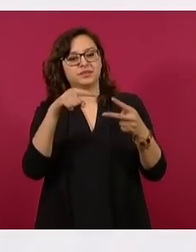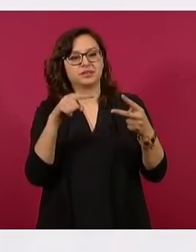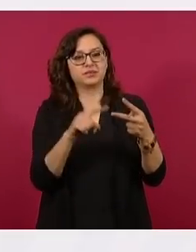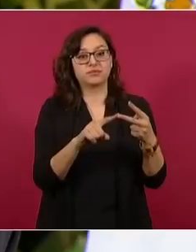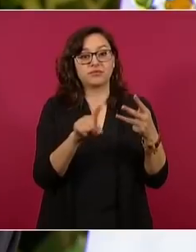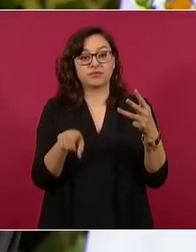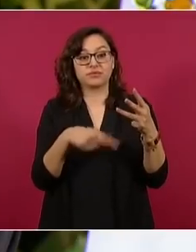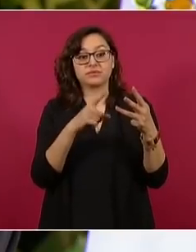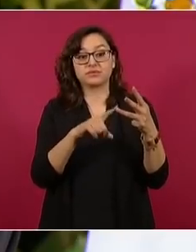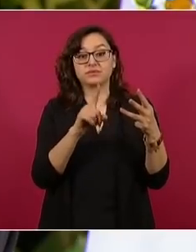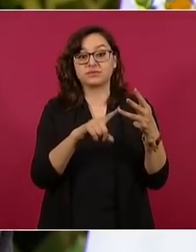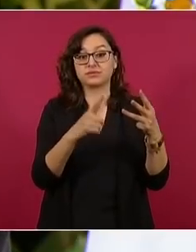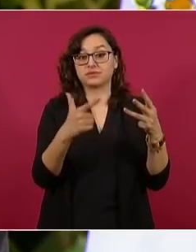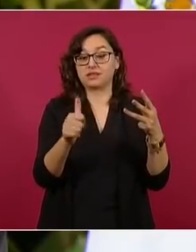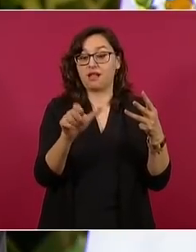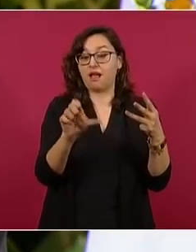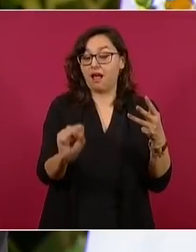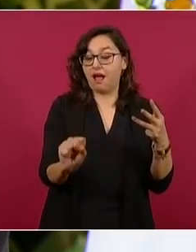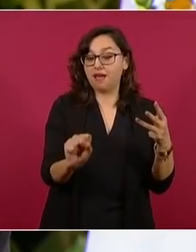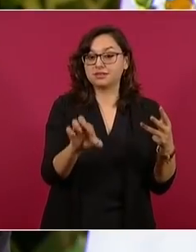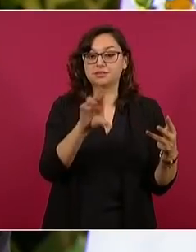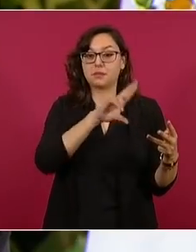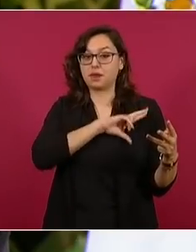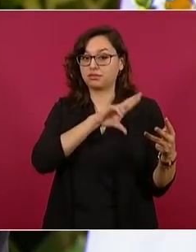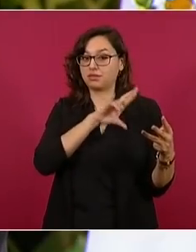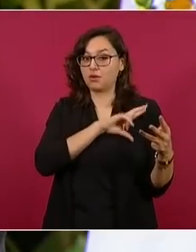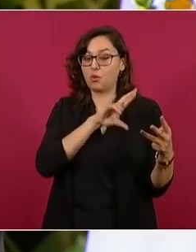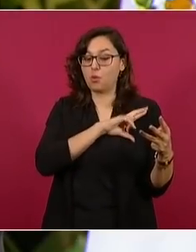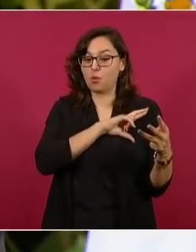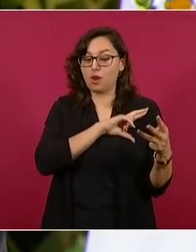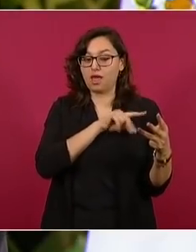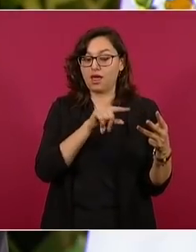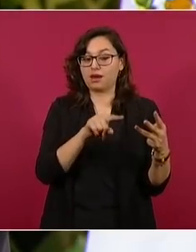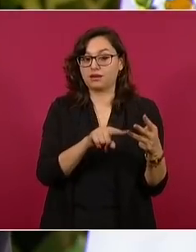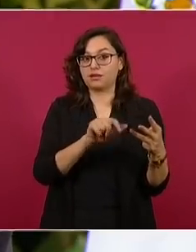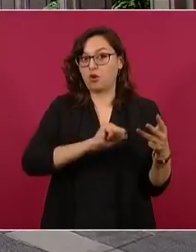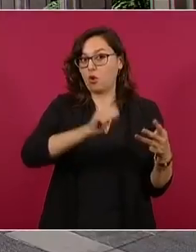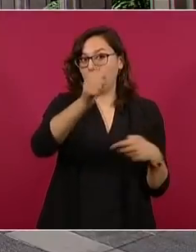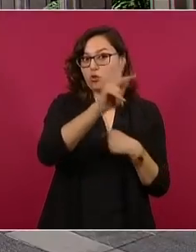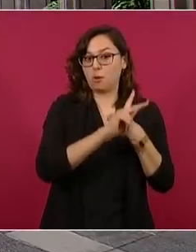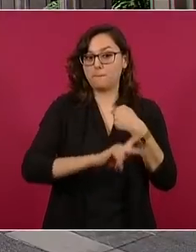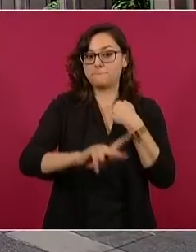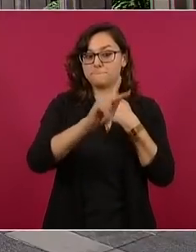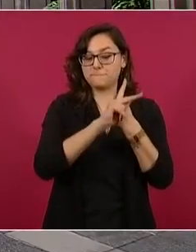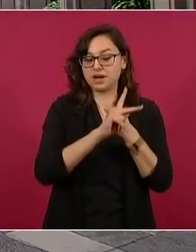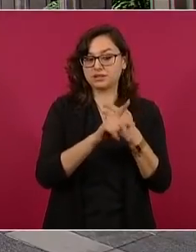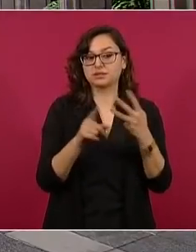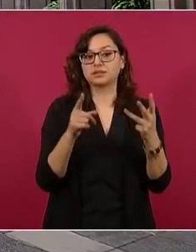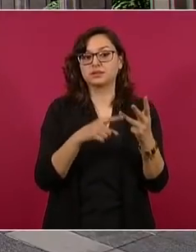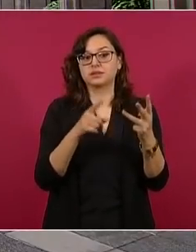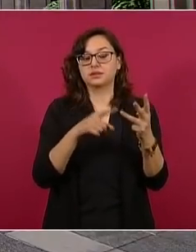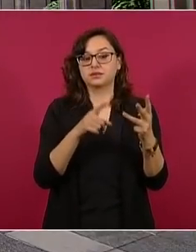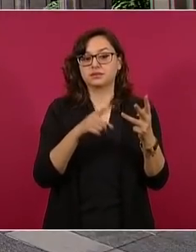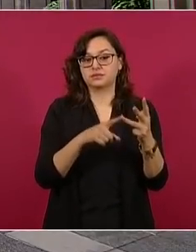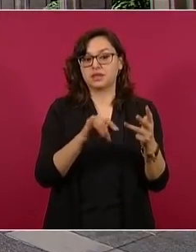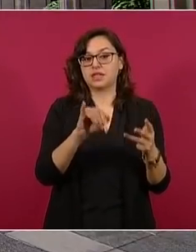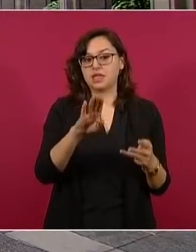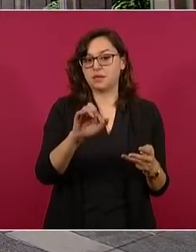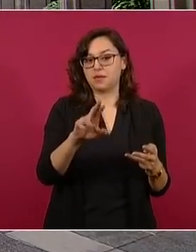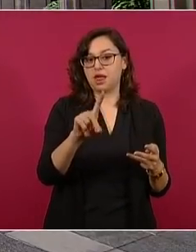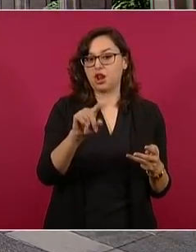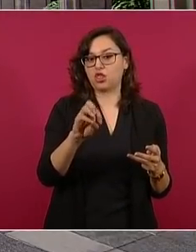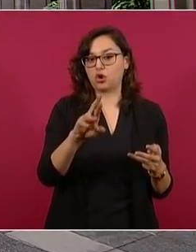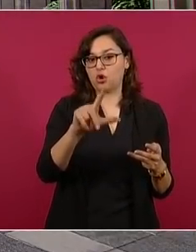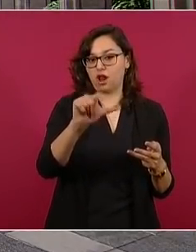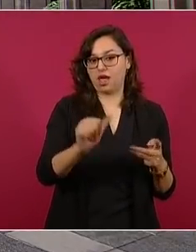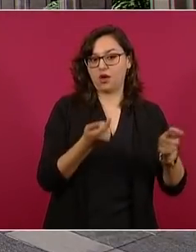en las termoeléctricas privadas extranjeras, como las termoeléctricas de Iberdrola.